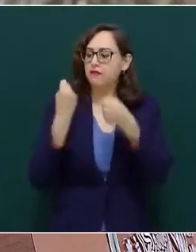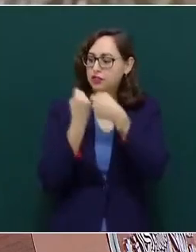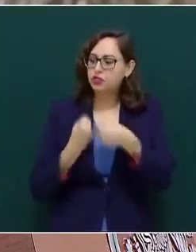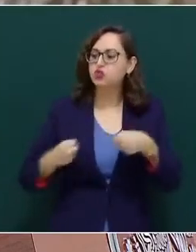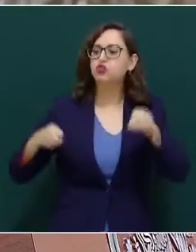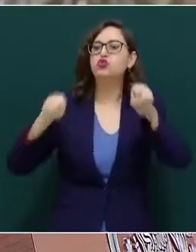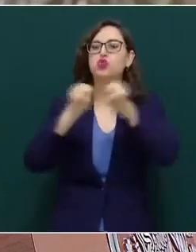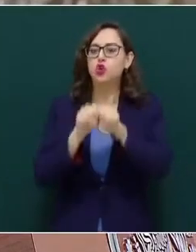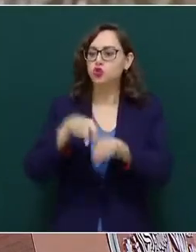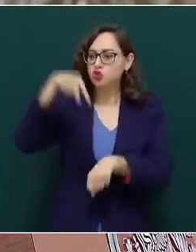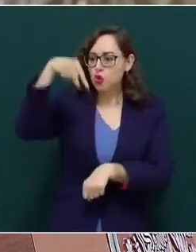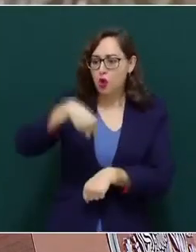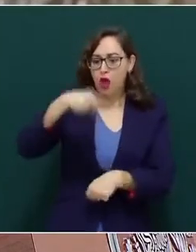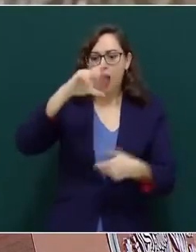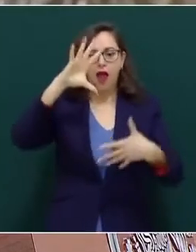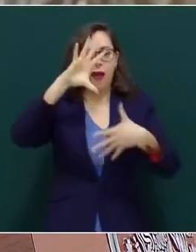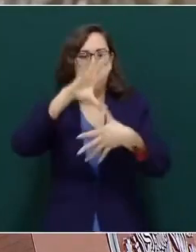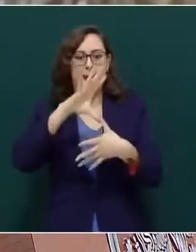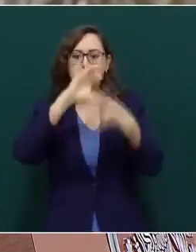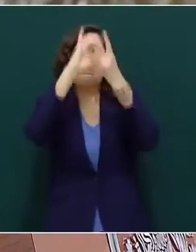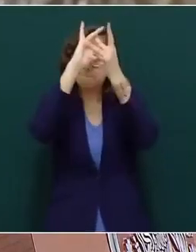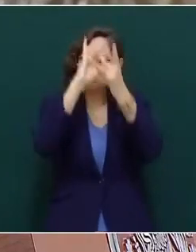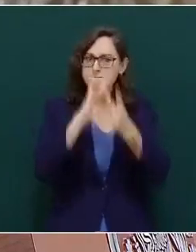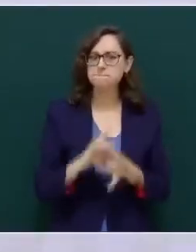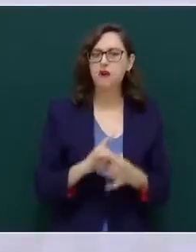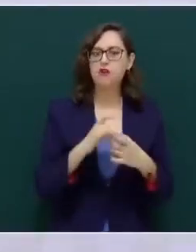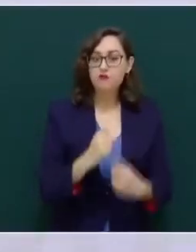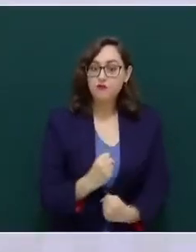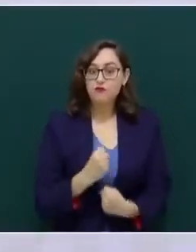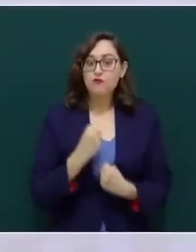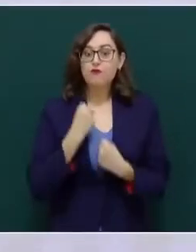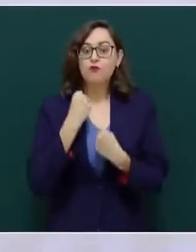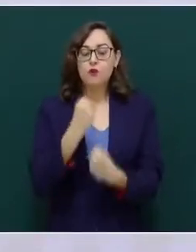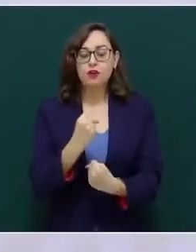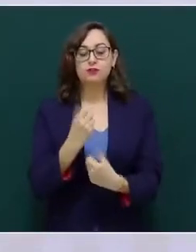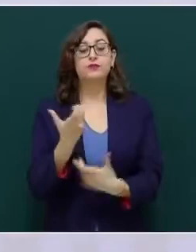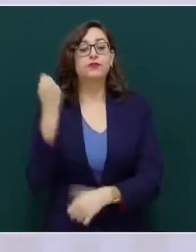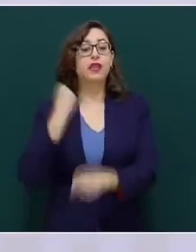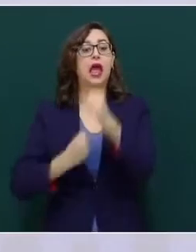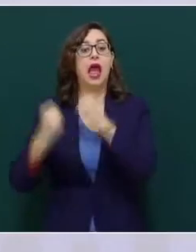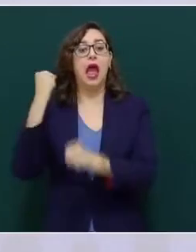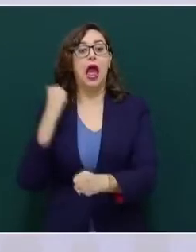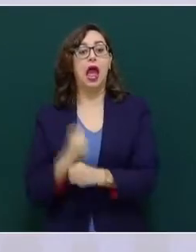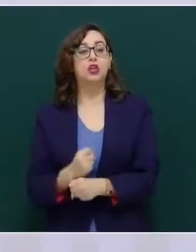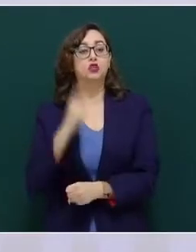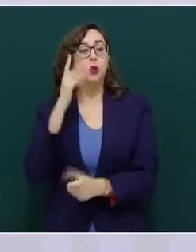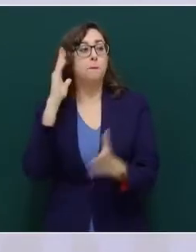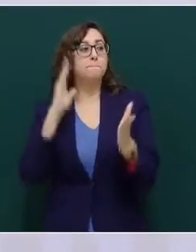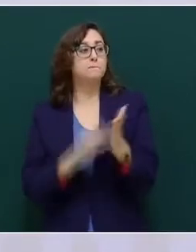El proceso de integración se ha venido dando desde 1994,